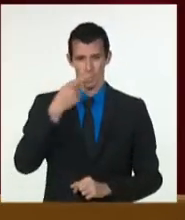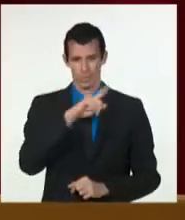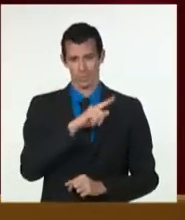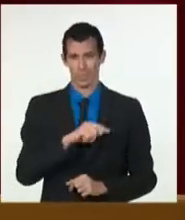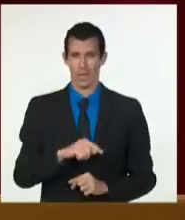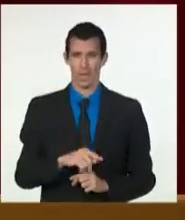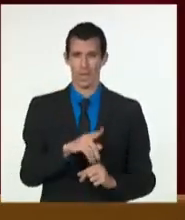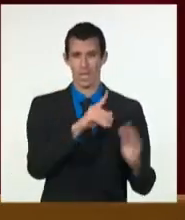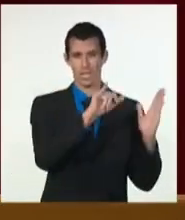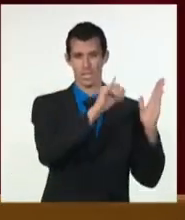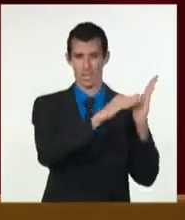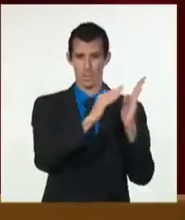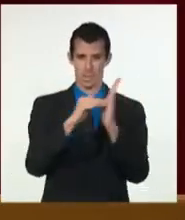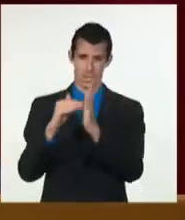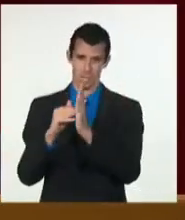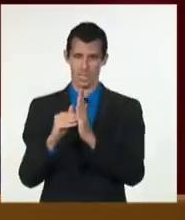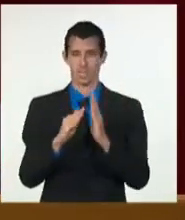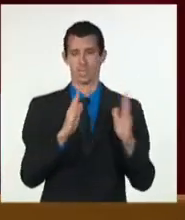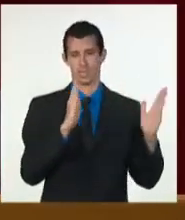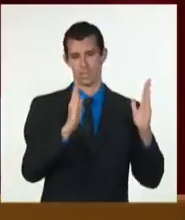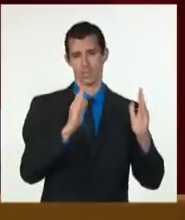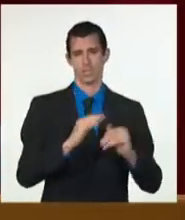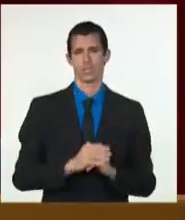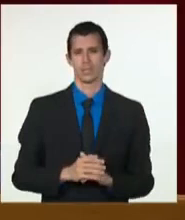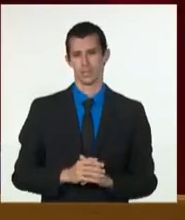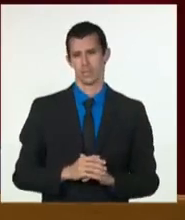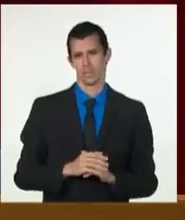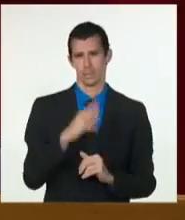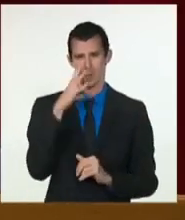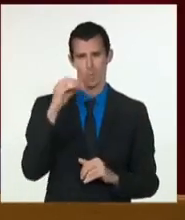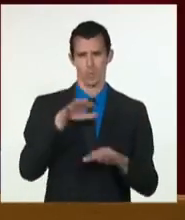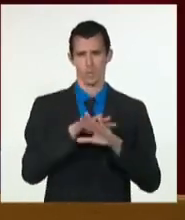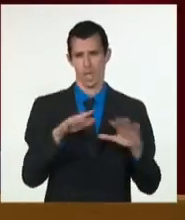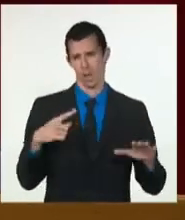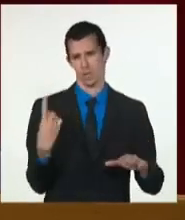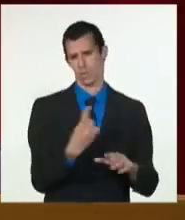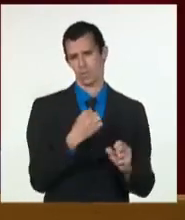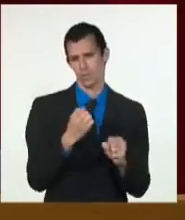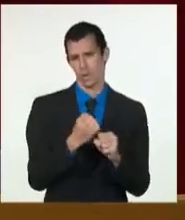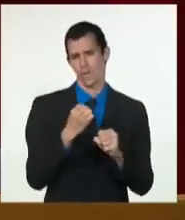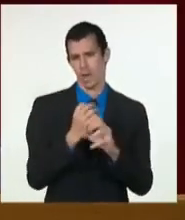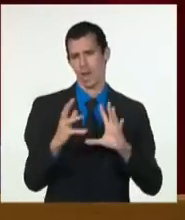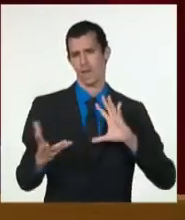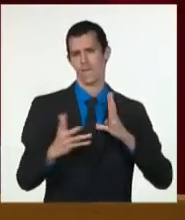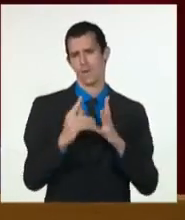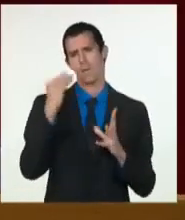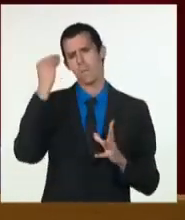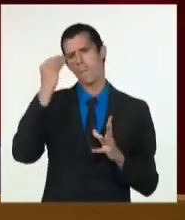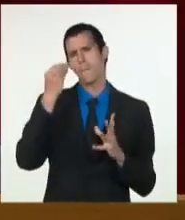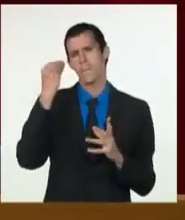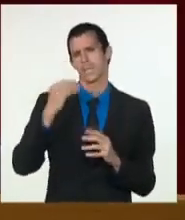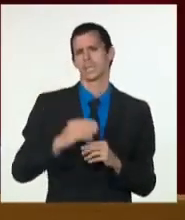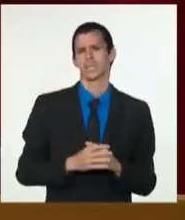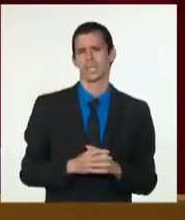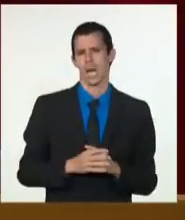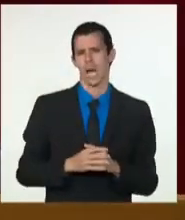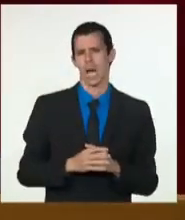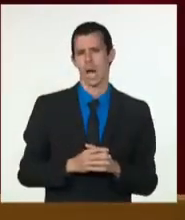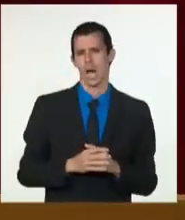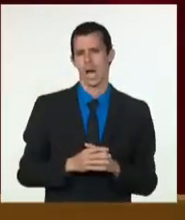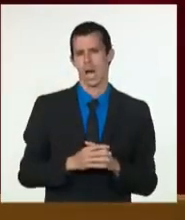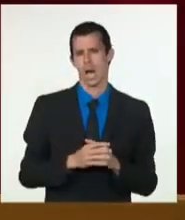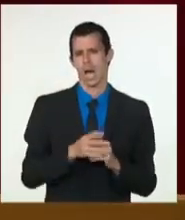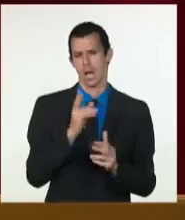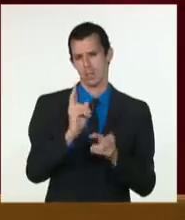semestre del año nos dice que las medidas en implementación, sin llegar todavía a los resultados esperados,